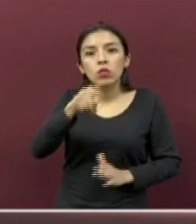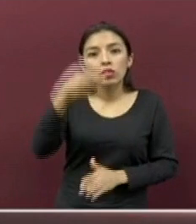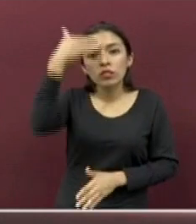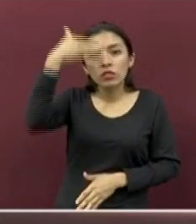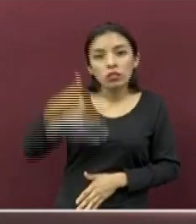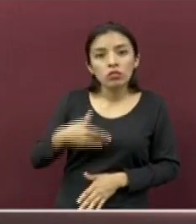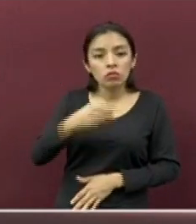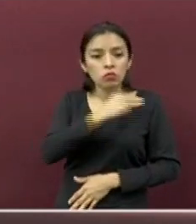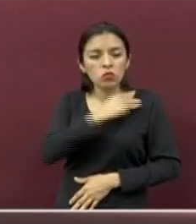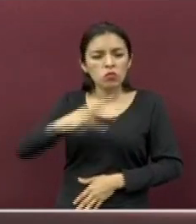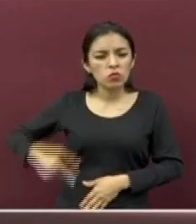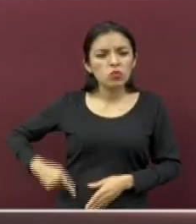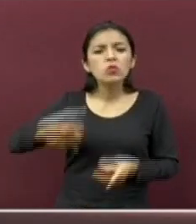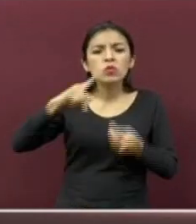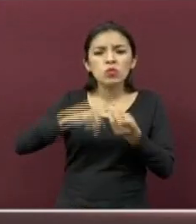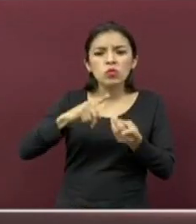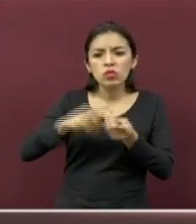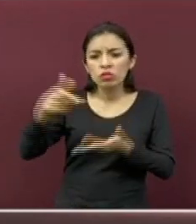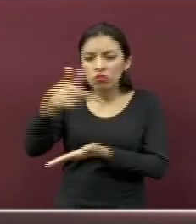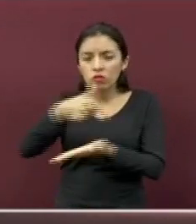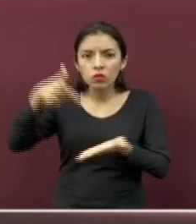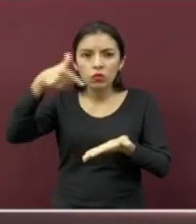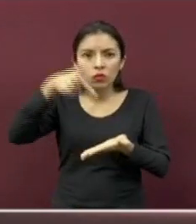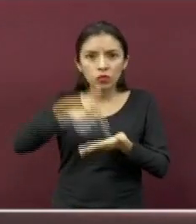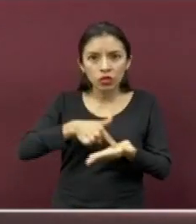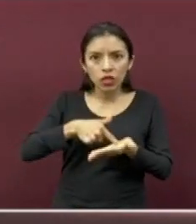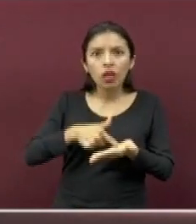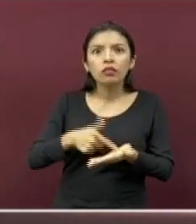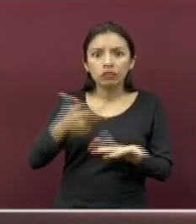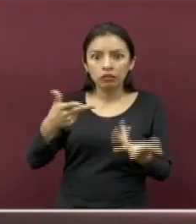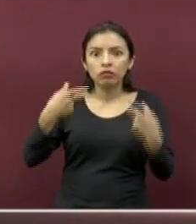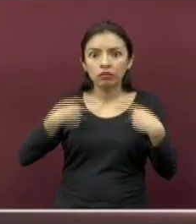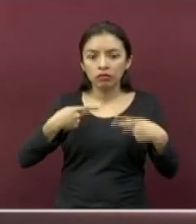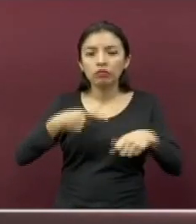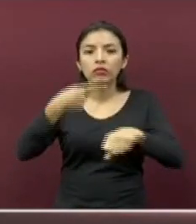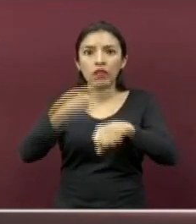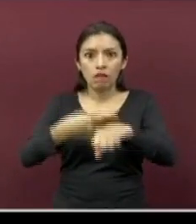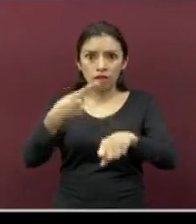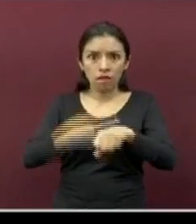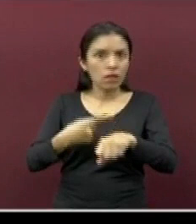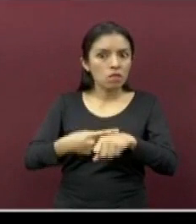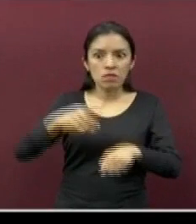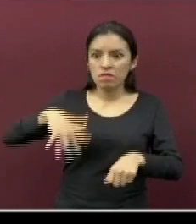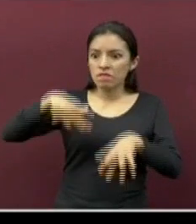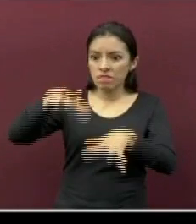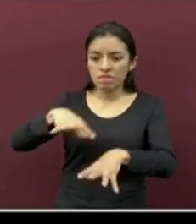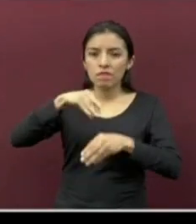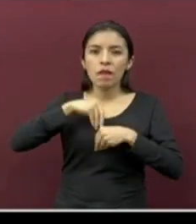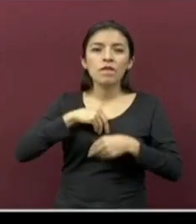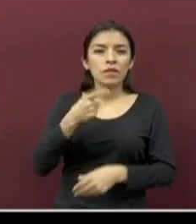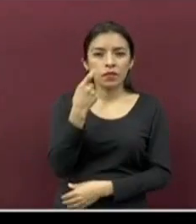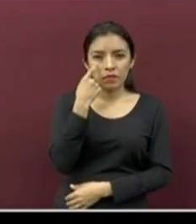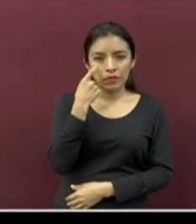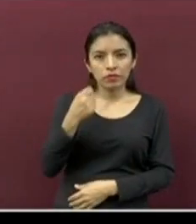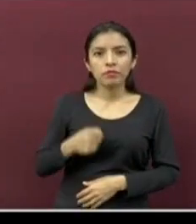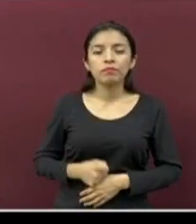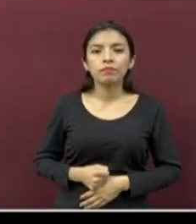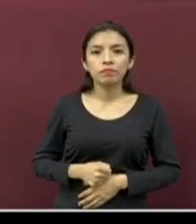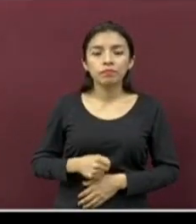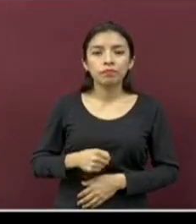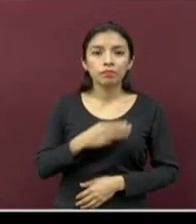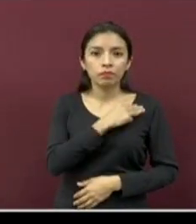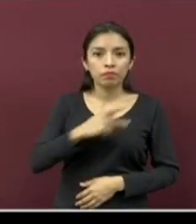municipios en donde se están registrando estos casos con su padecimiento activo. Fíjense, el municipio de